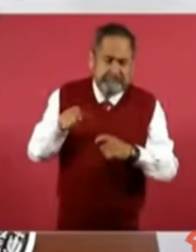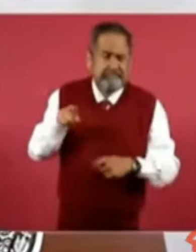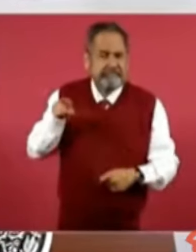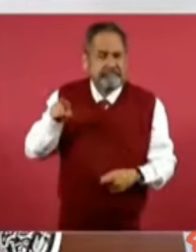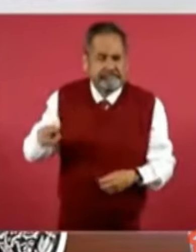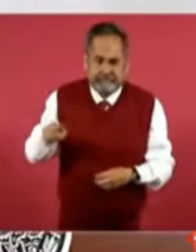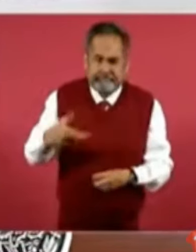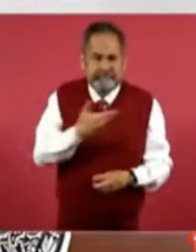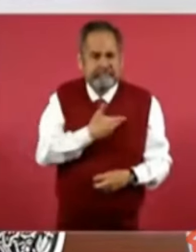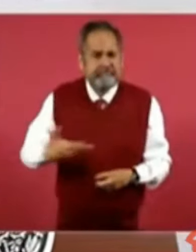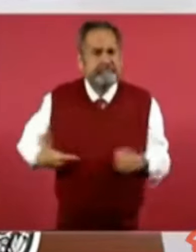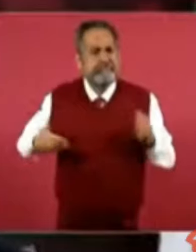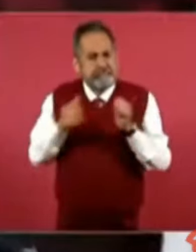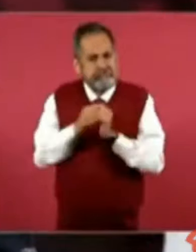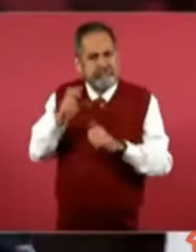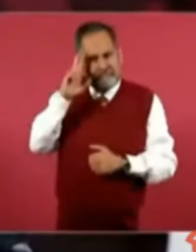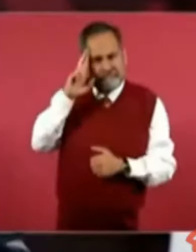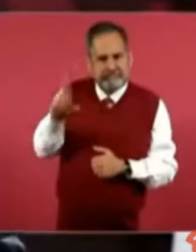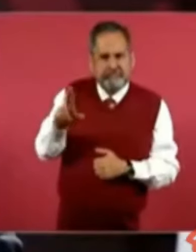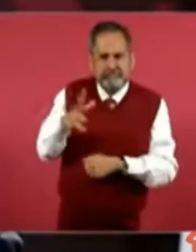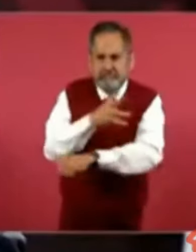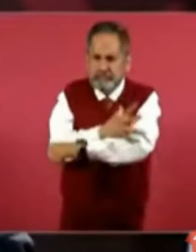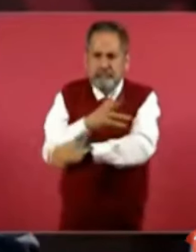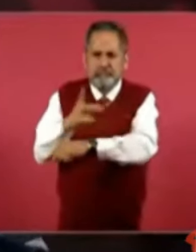honorable.